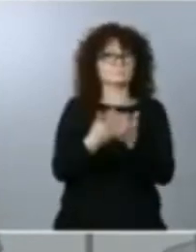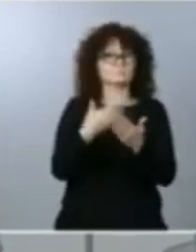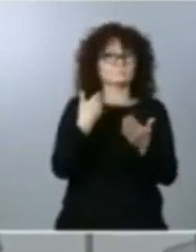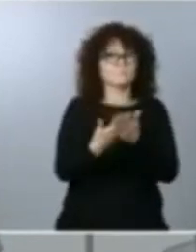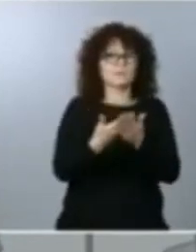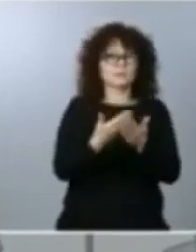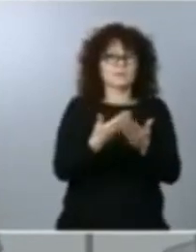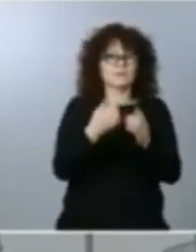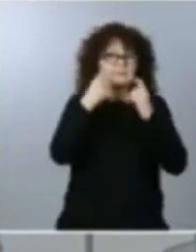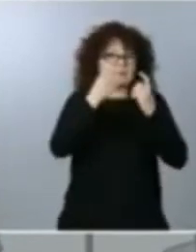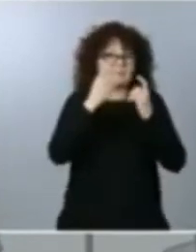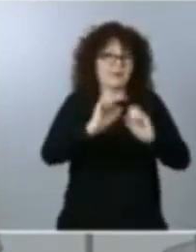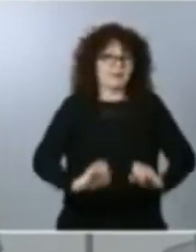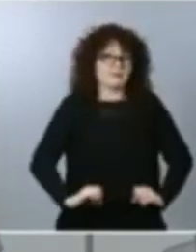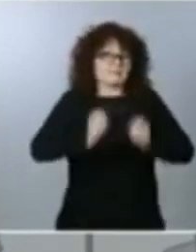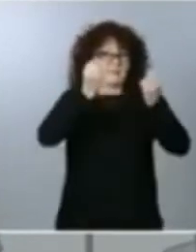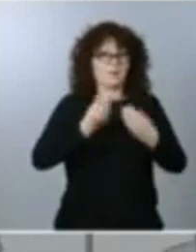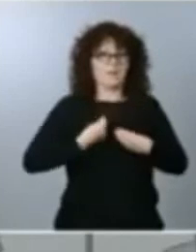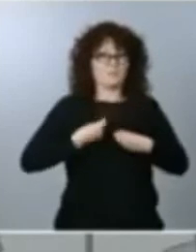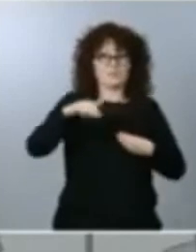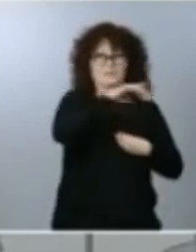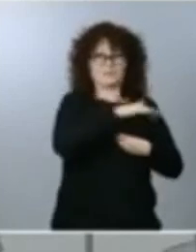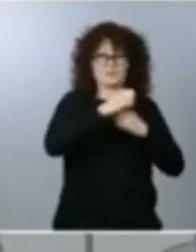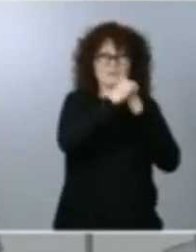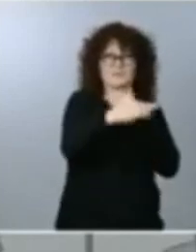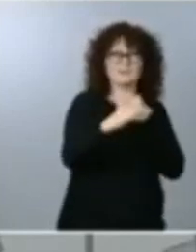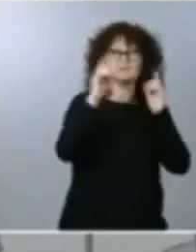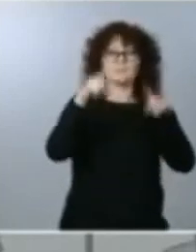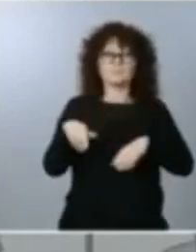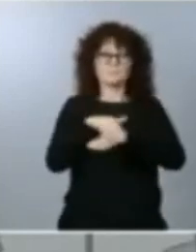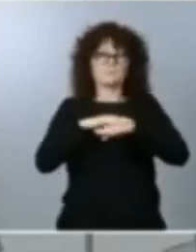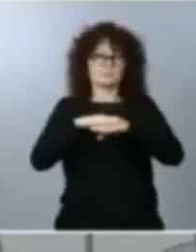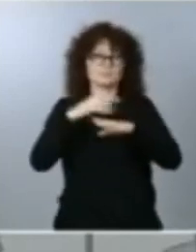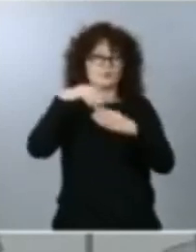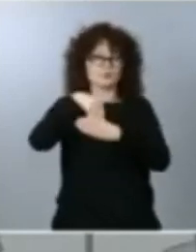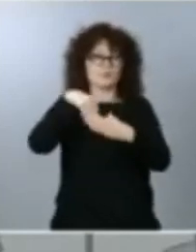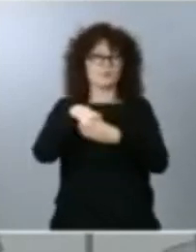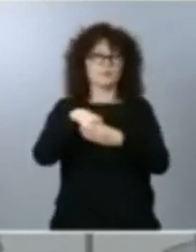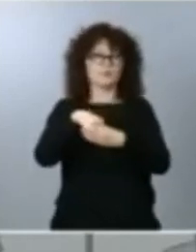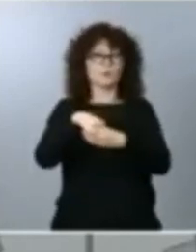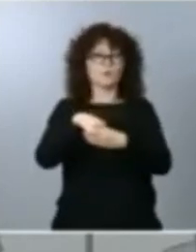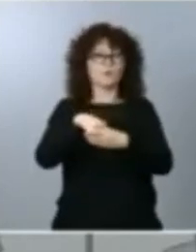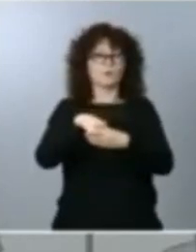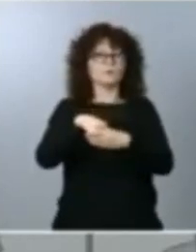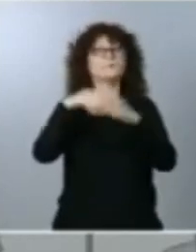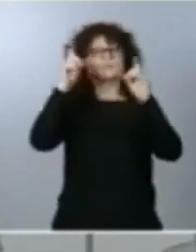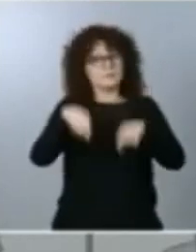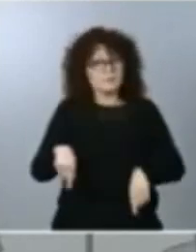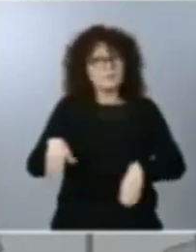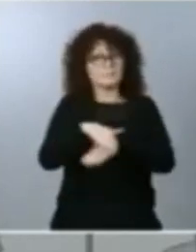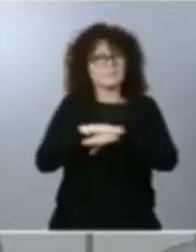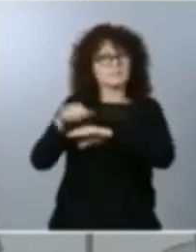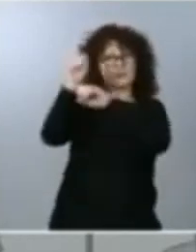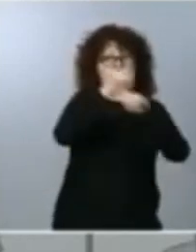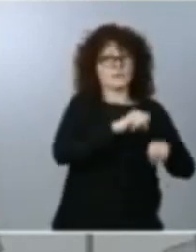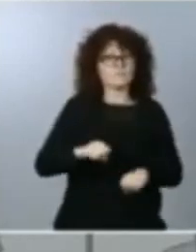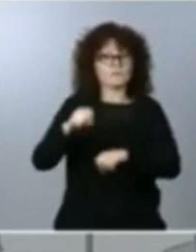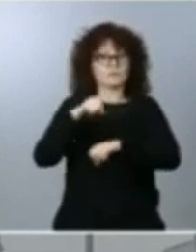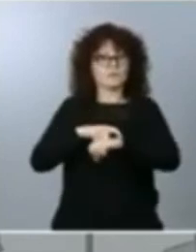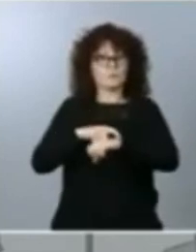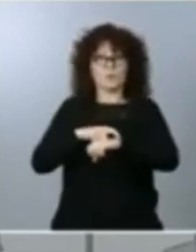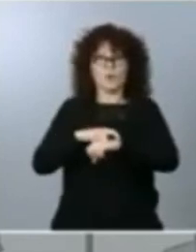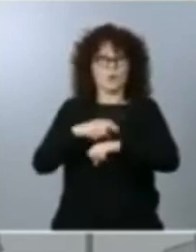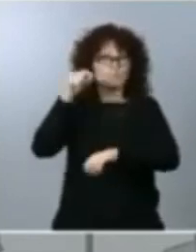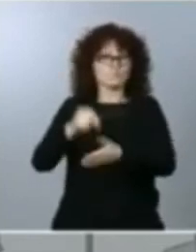en el Atlántico o también el Ministerio del Interior o también el Ministerio de Defensa que en un tiempo récord ha dado espacio